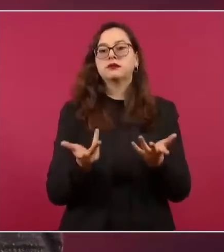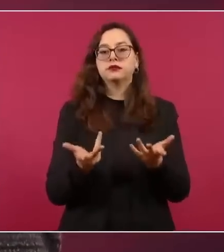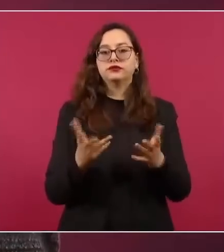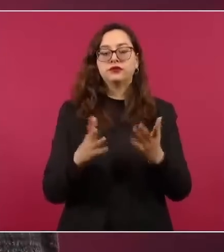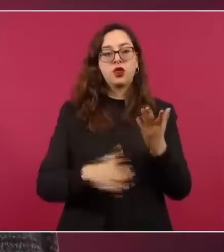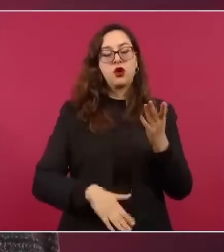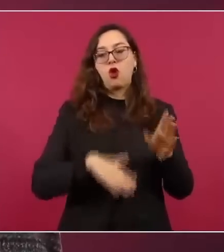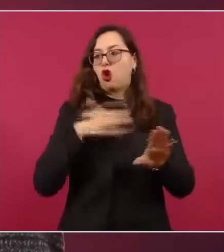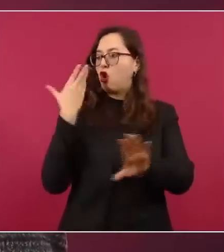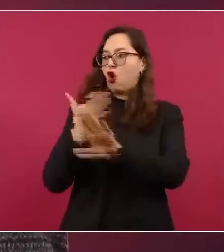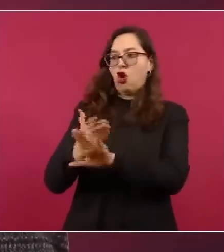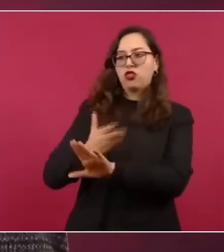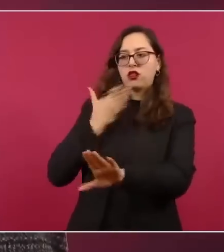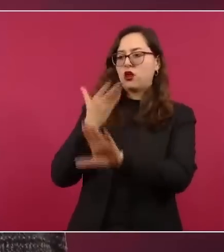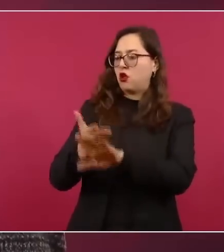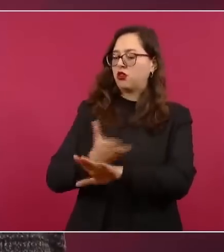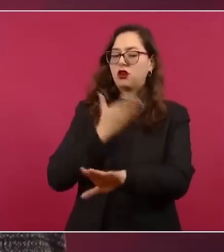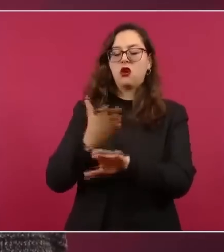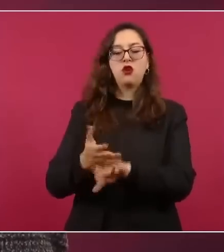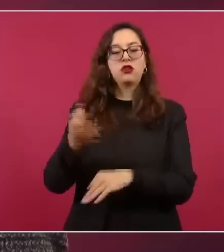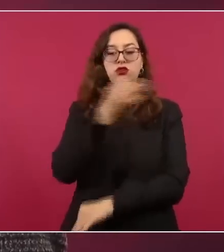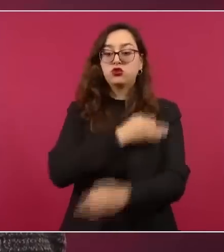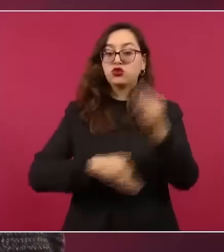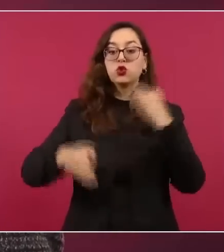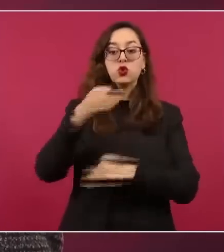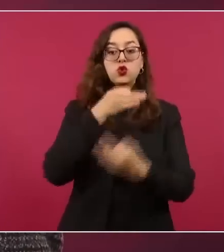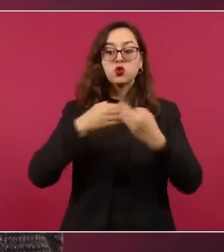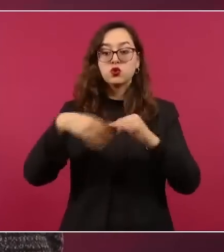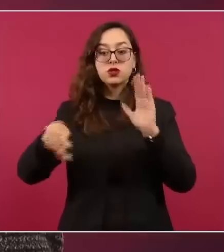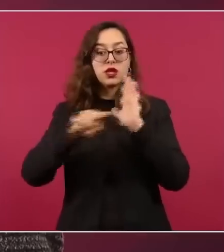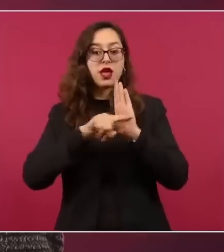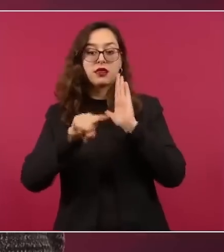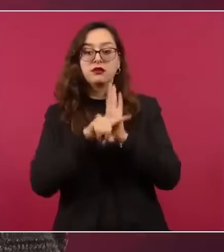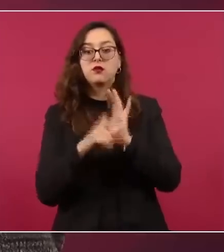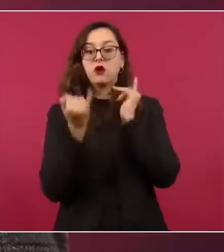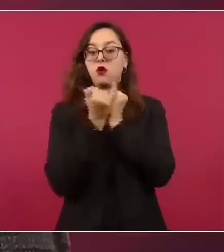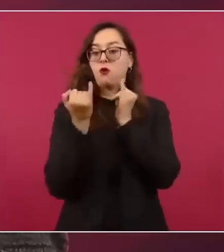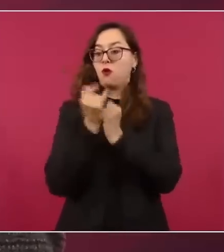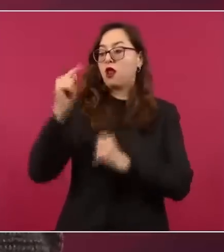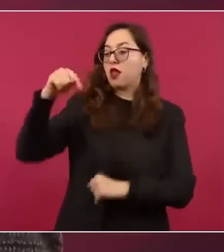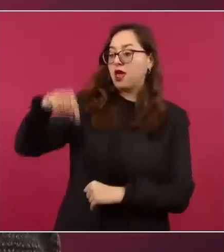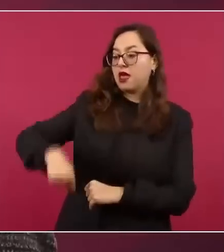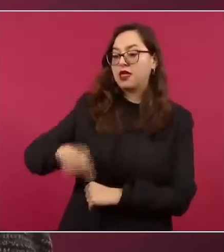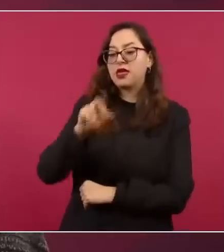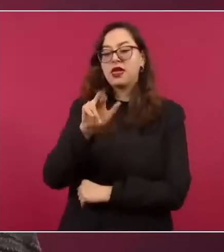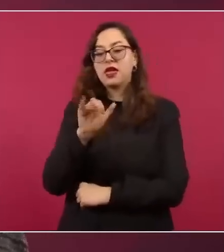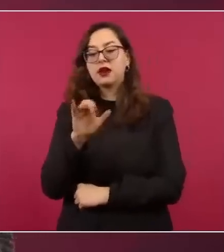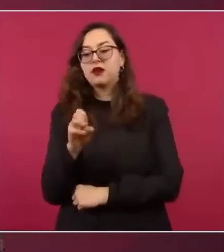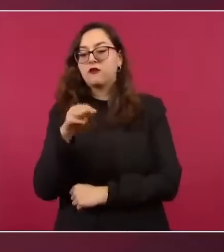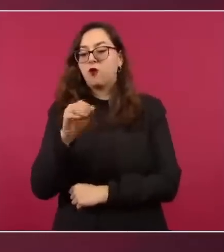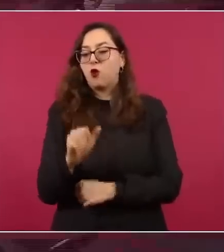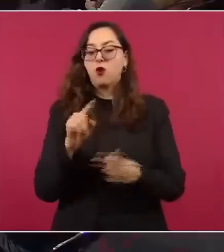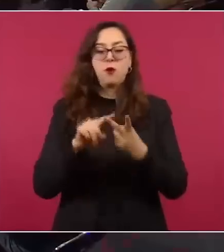como si fuese el Universal. O sea, Loret de Mola,